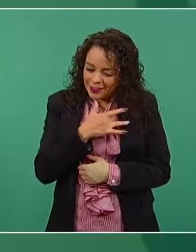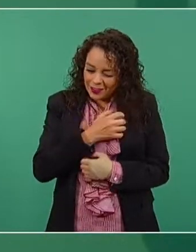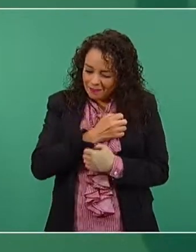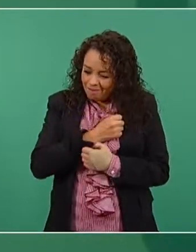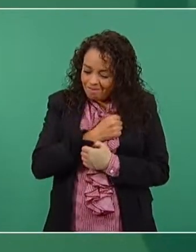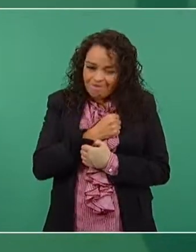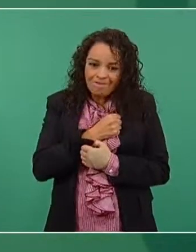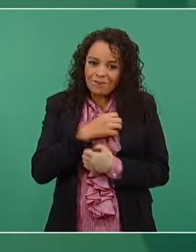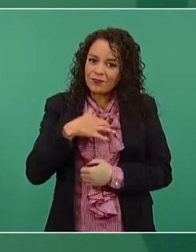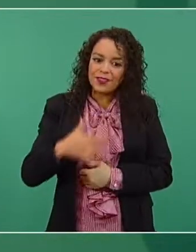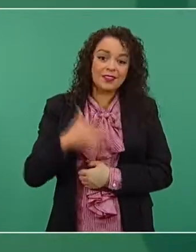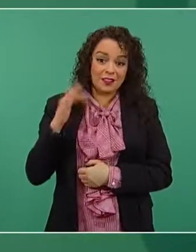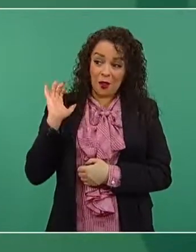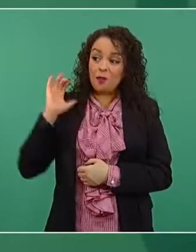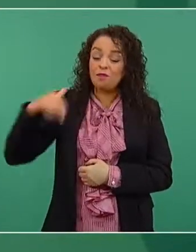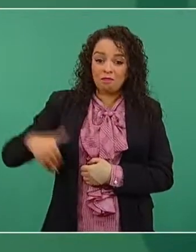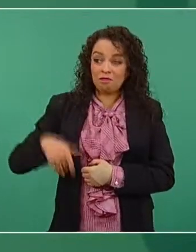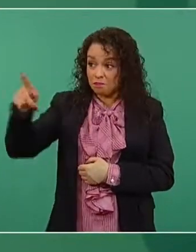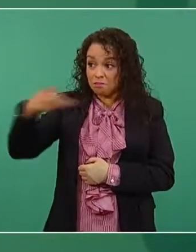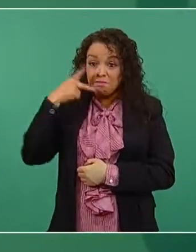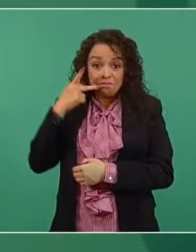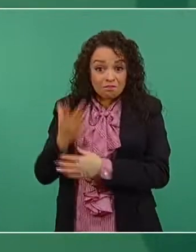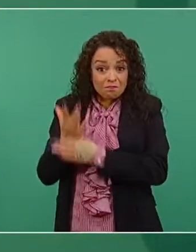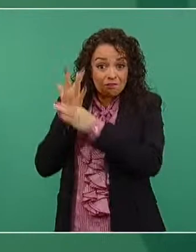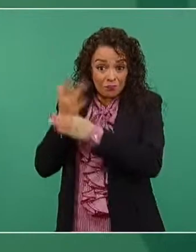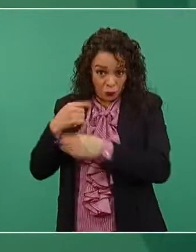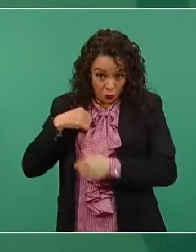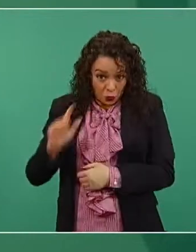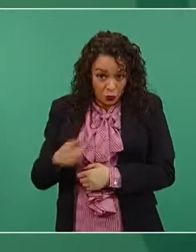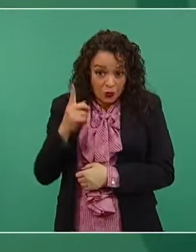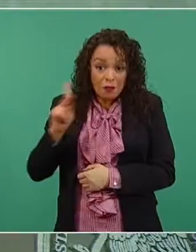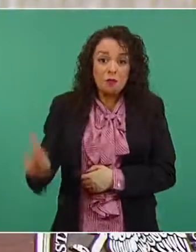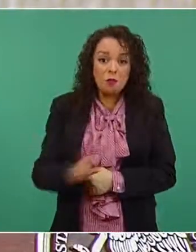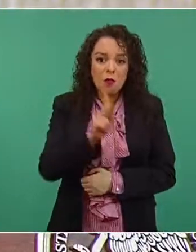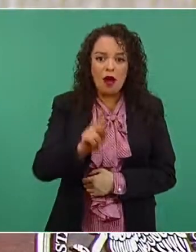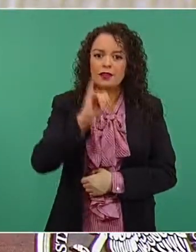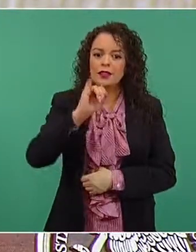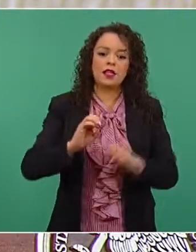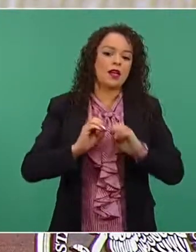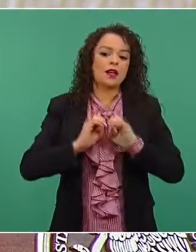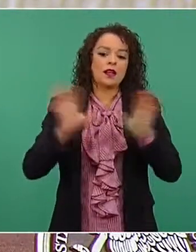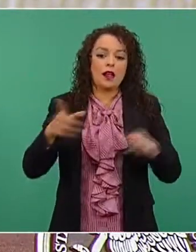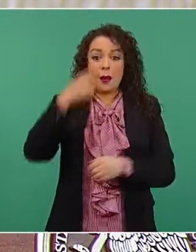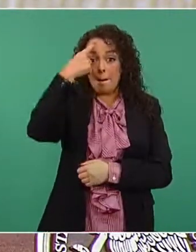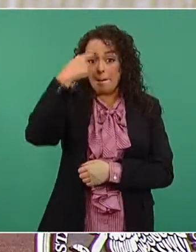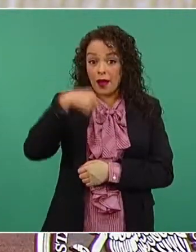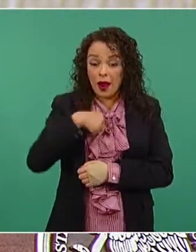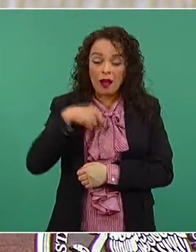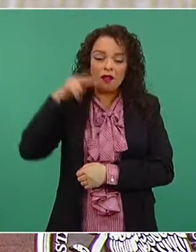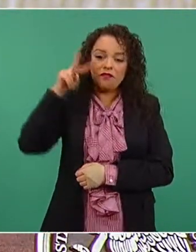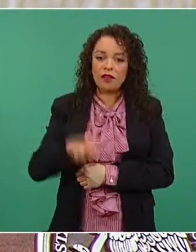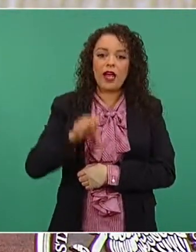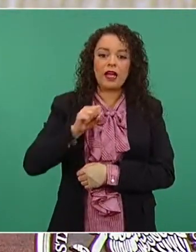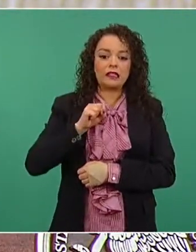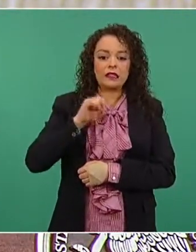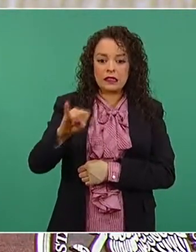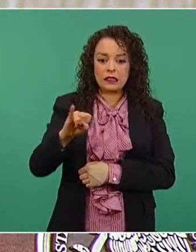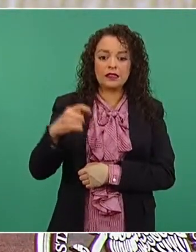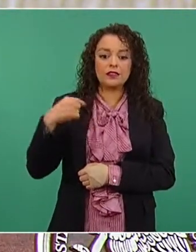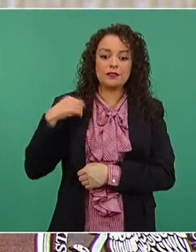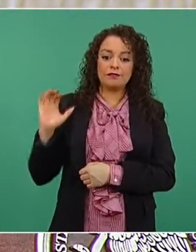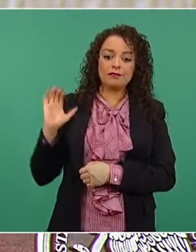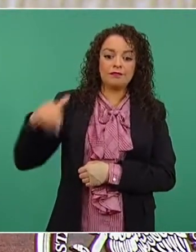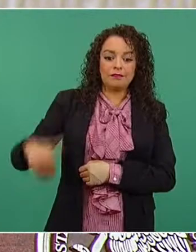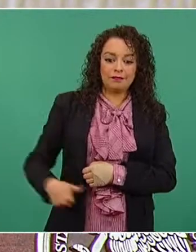que digan eso, ¿no?, que soy de pueblo, porque es para mí un gran orgullo ser de Tepetitán,